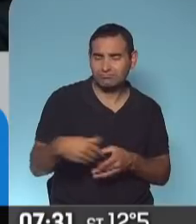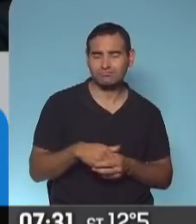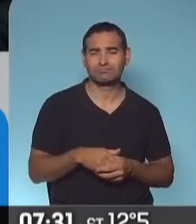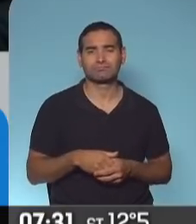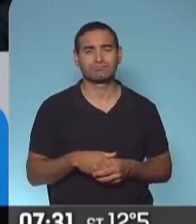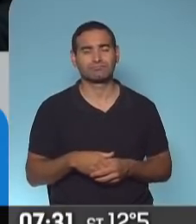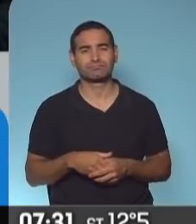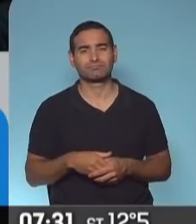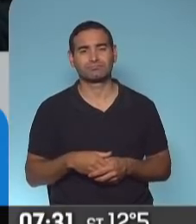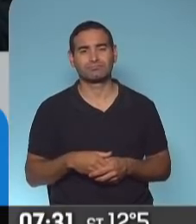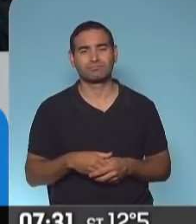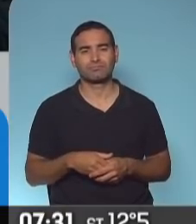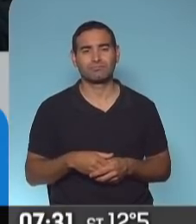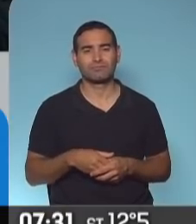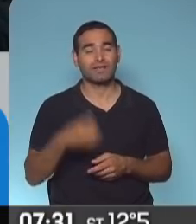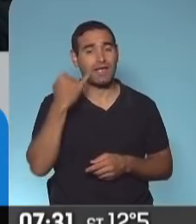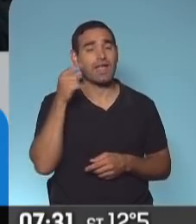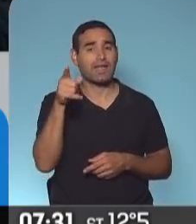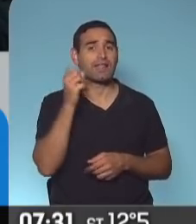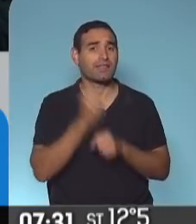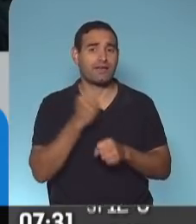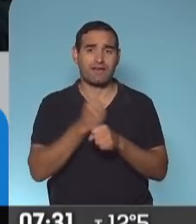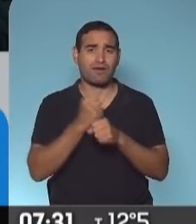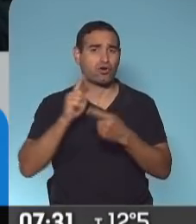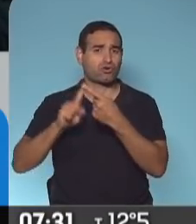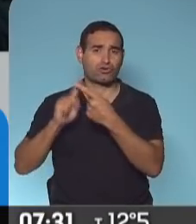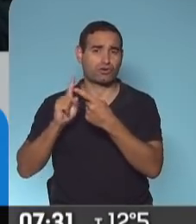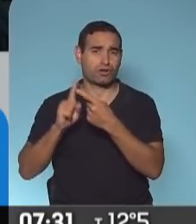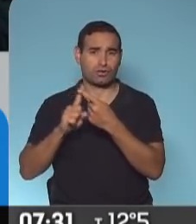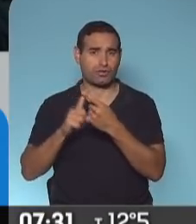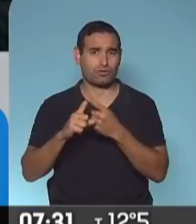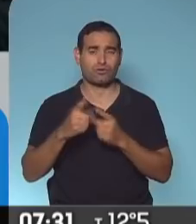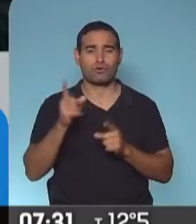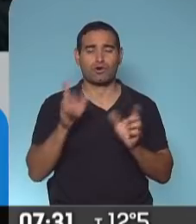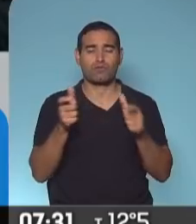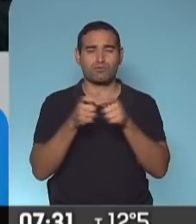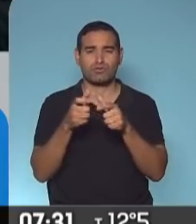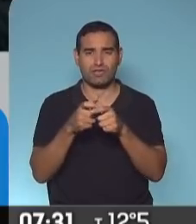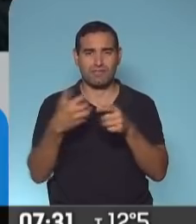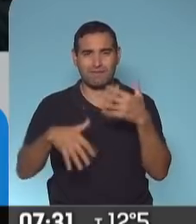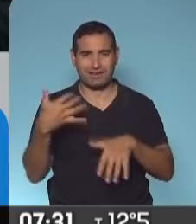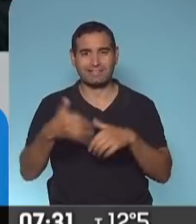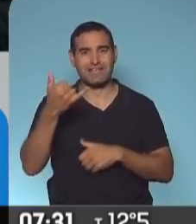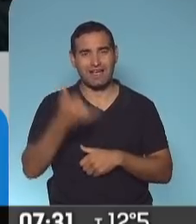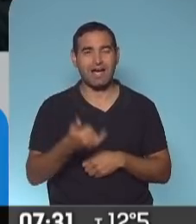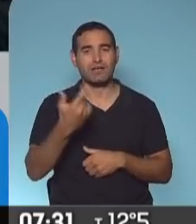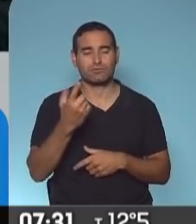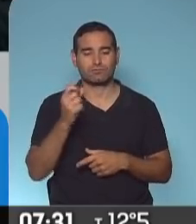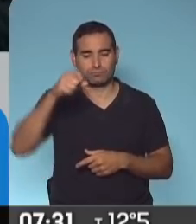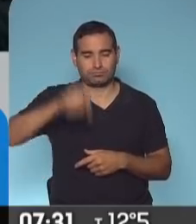Esto hemos venido trabajando de una manera coordinada con el Comité de Emergencia Provincial. Nosotros tenemos uno local,